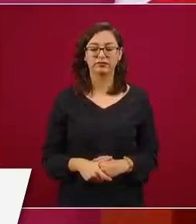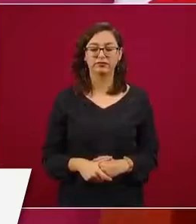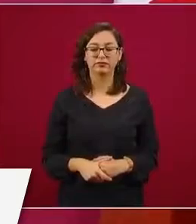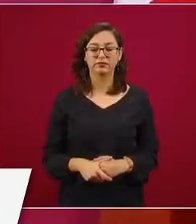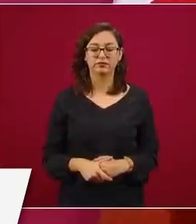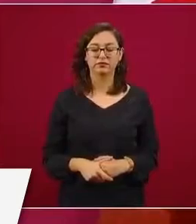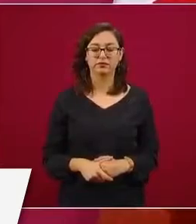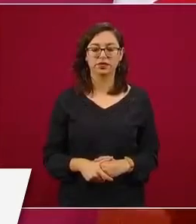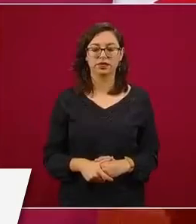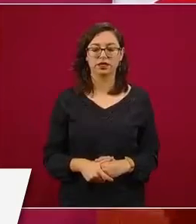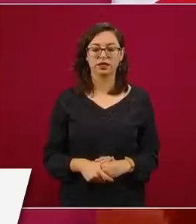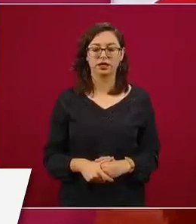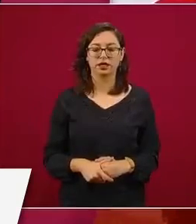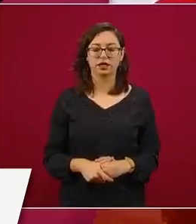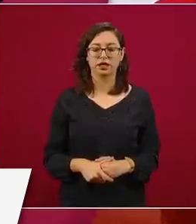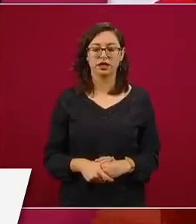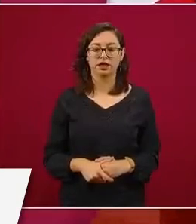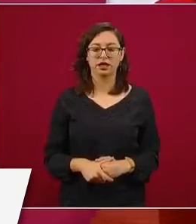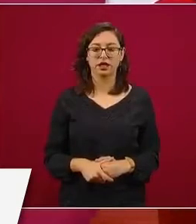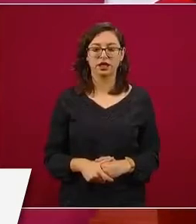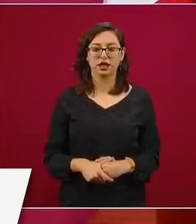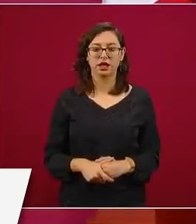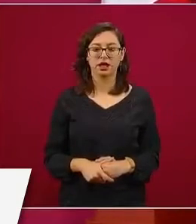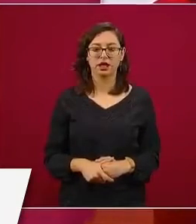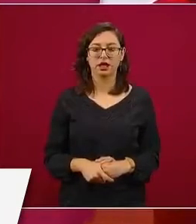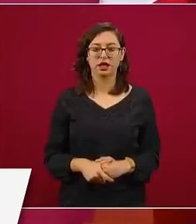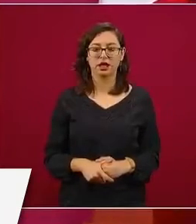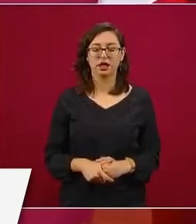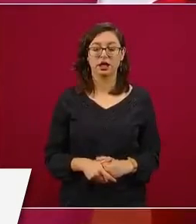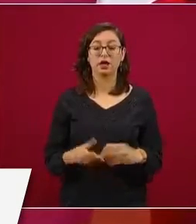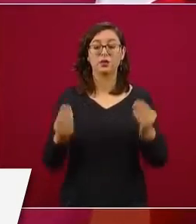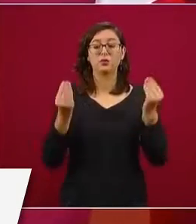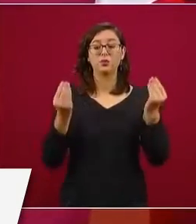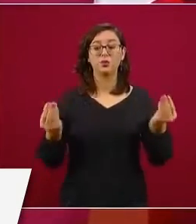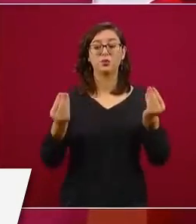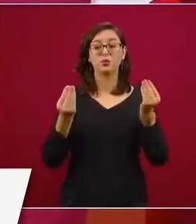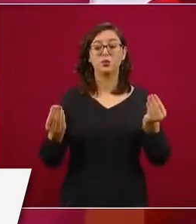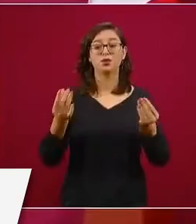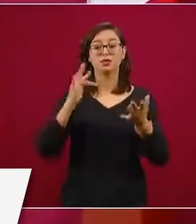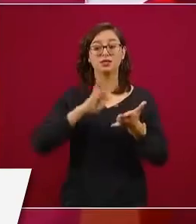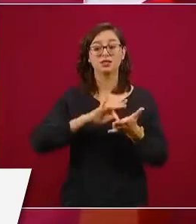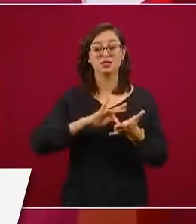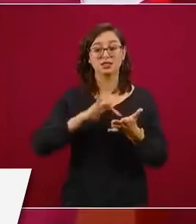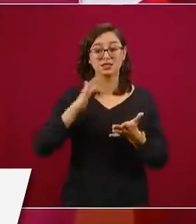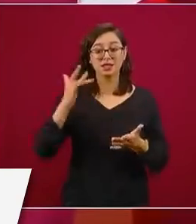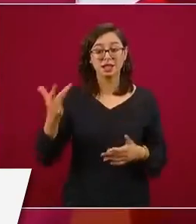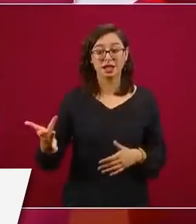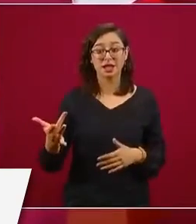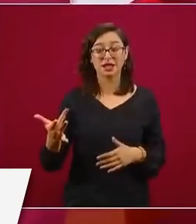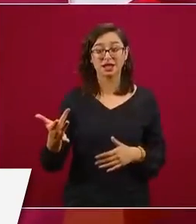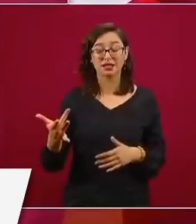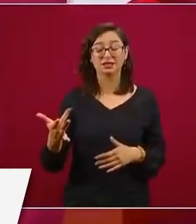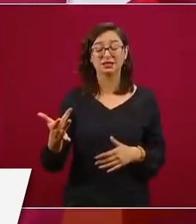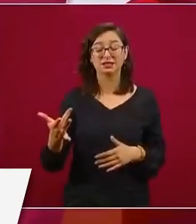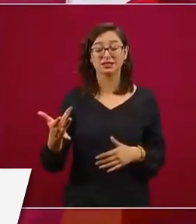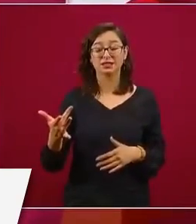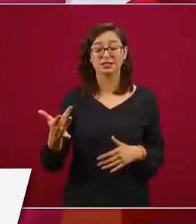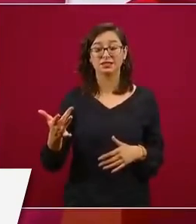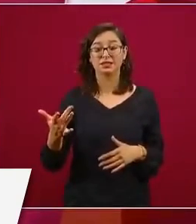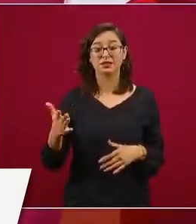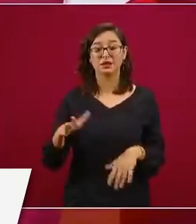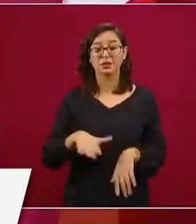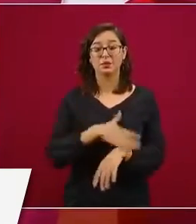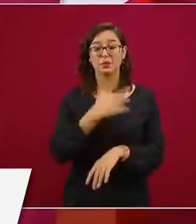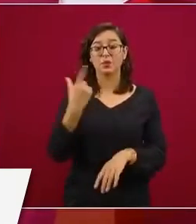Y muchas gracias, porque a partir de que dimos a conocer lo del